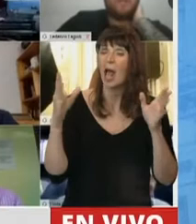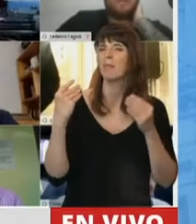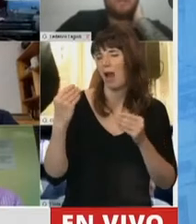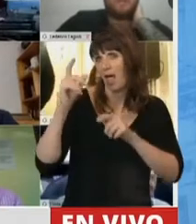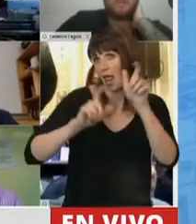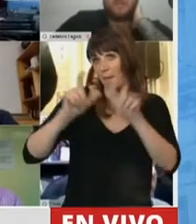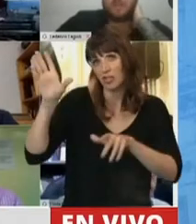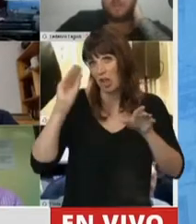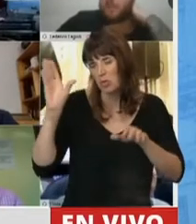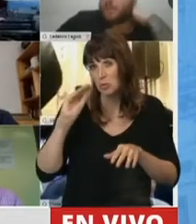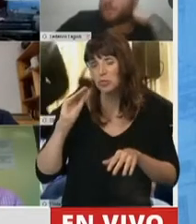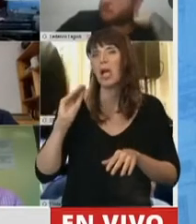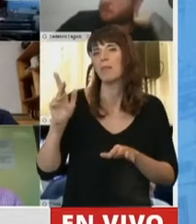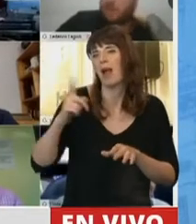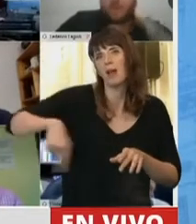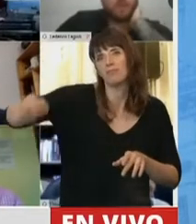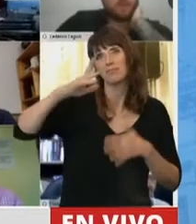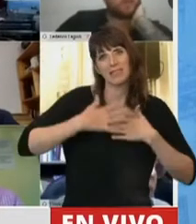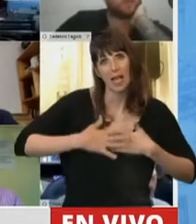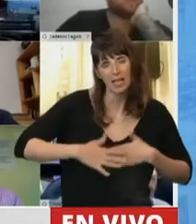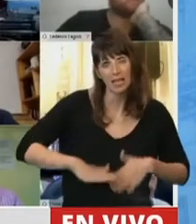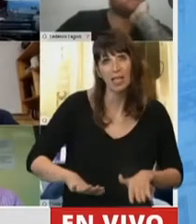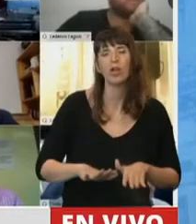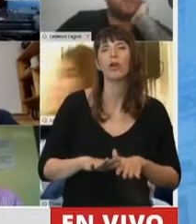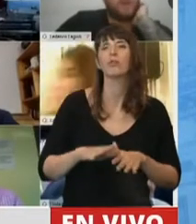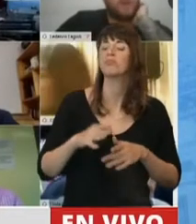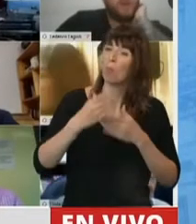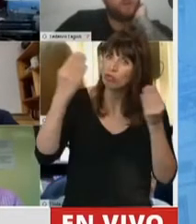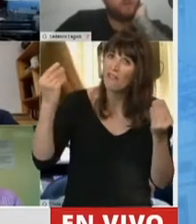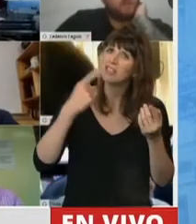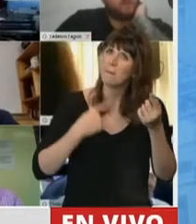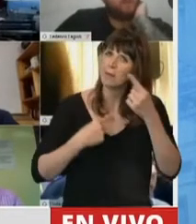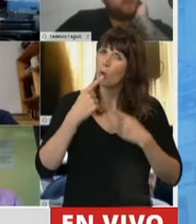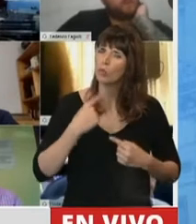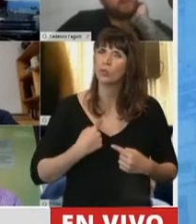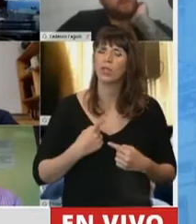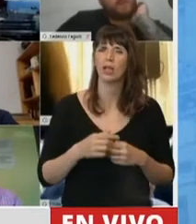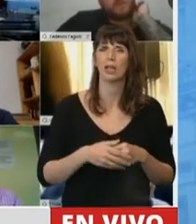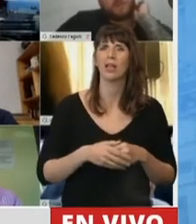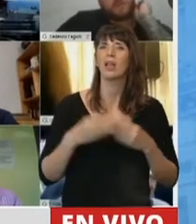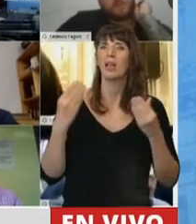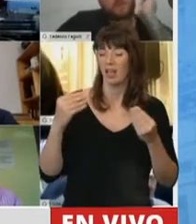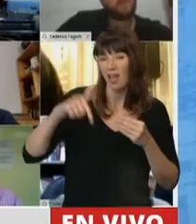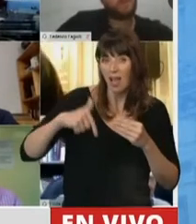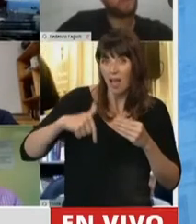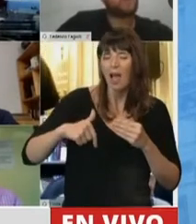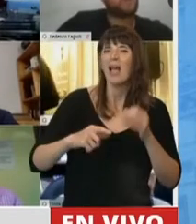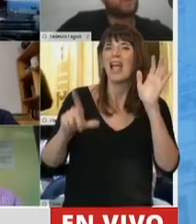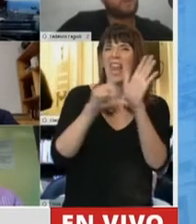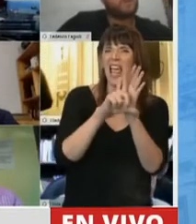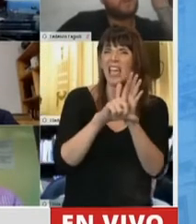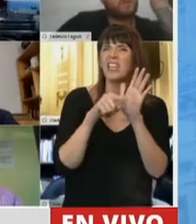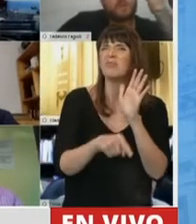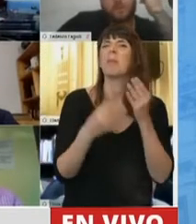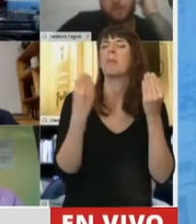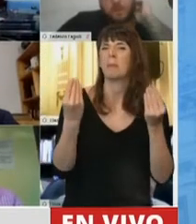para llevarles la tranquilidad y que muchas veces nos han consultado, que aquí lo que venimos a regular es una modalidad de trabajo